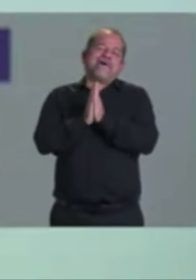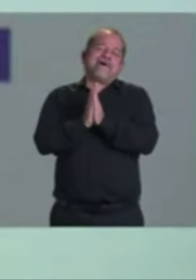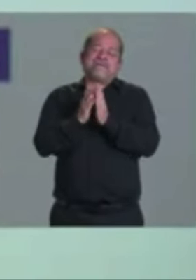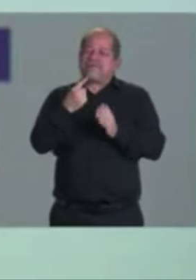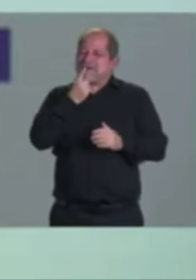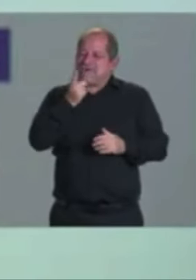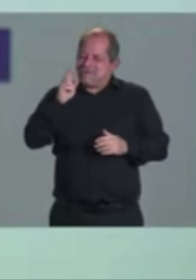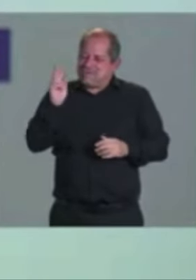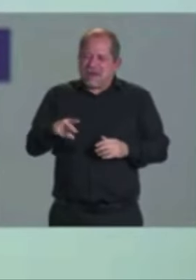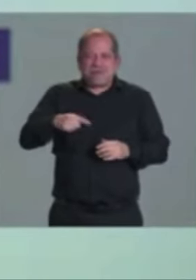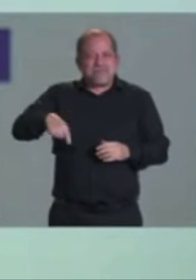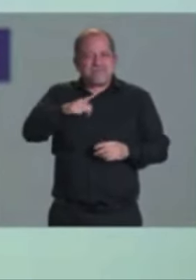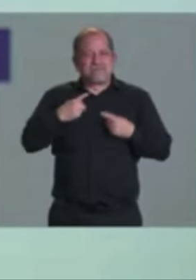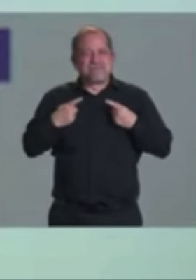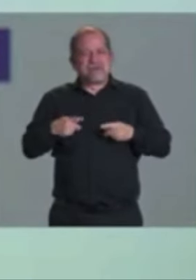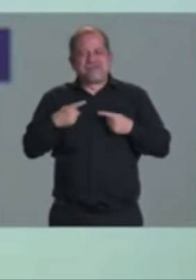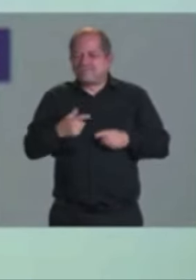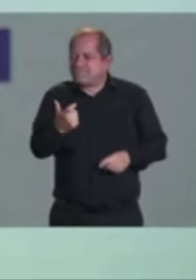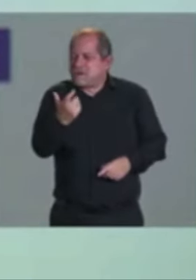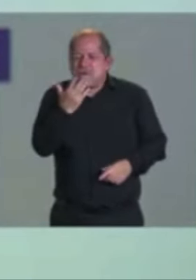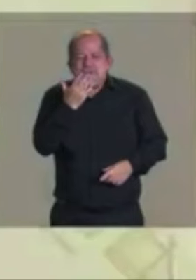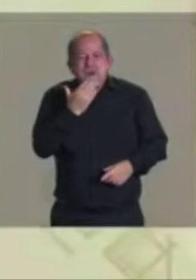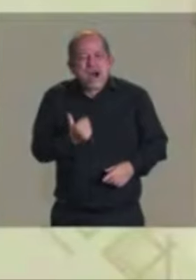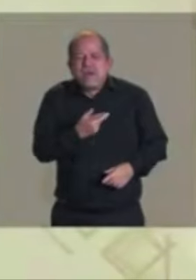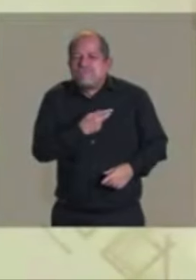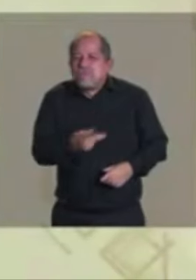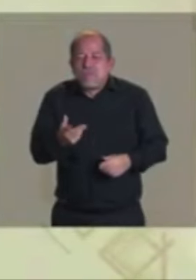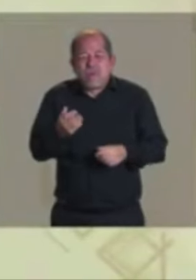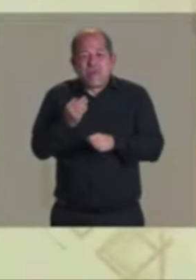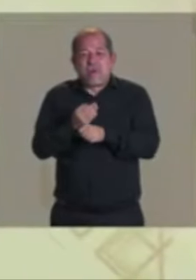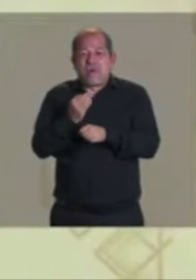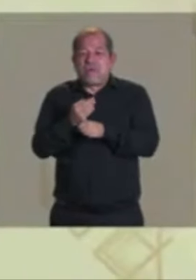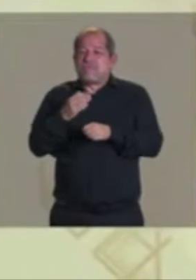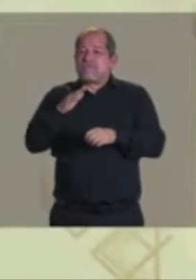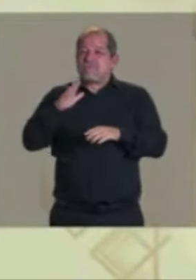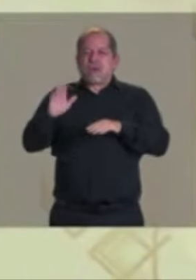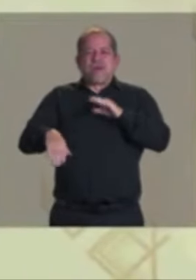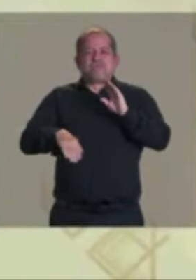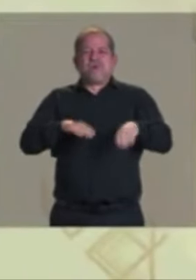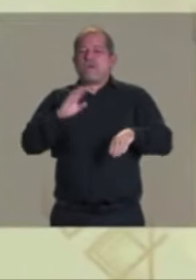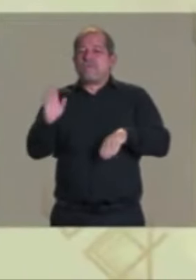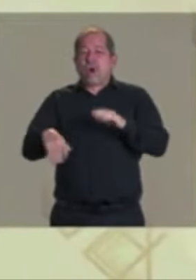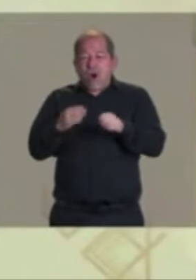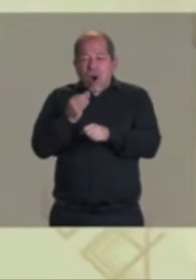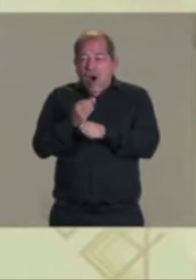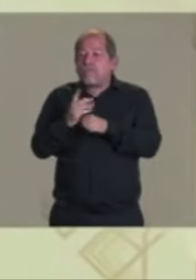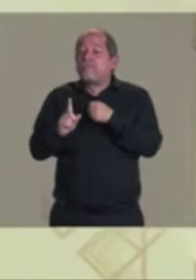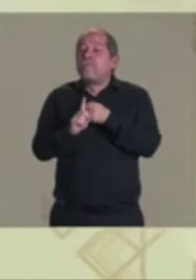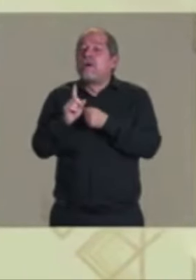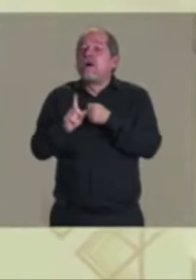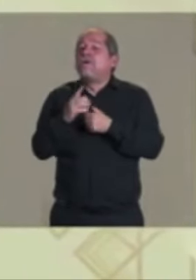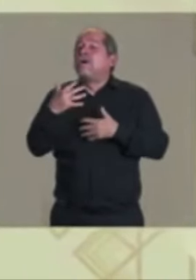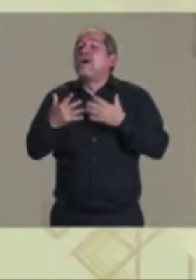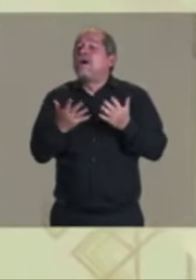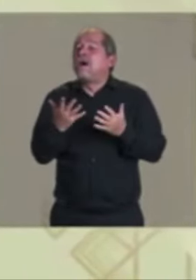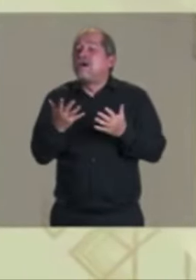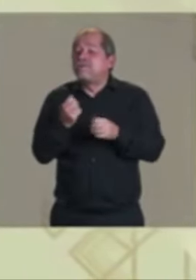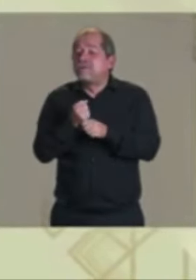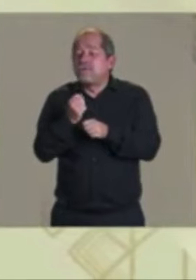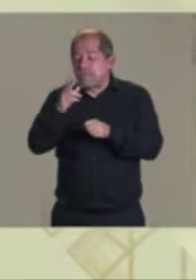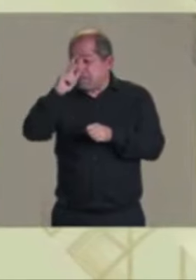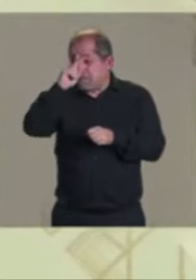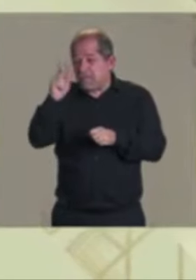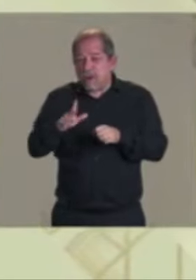está muriendo. Y además, hoy hay violencia. Hay un maestro, el maestro Artemio, que fue